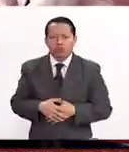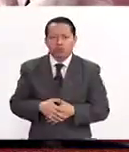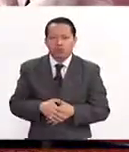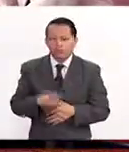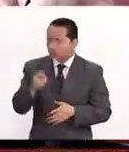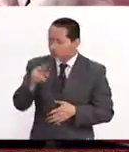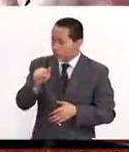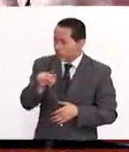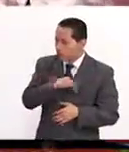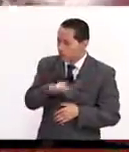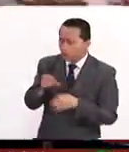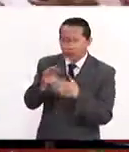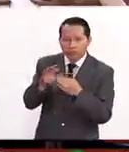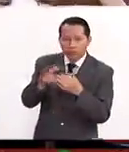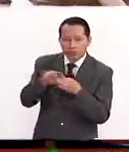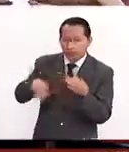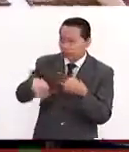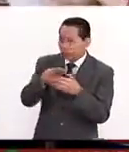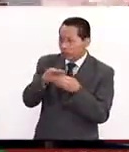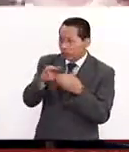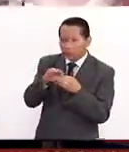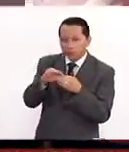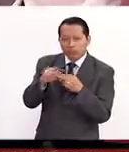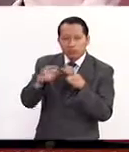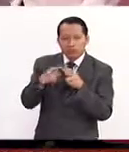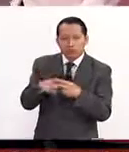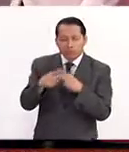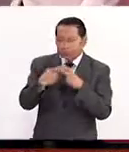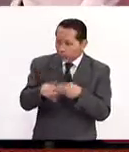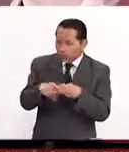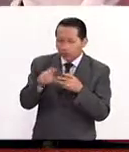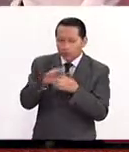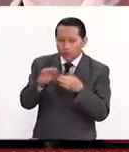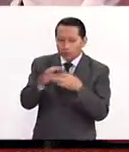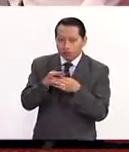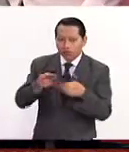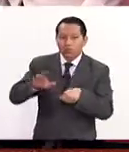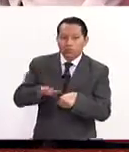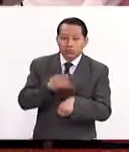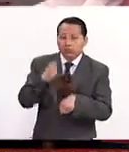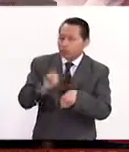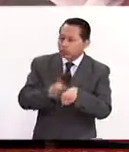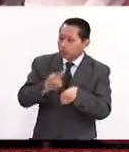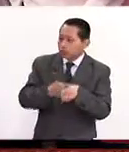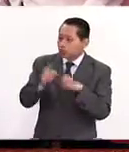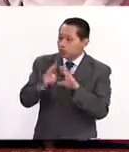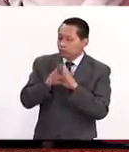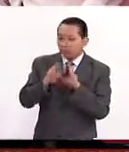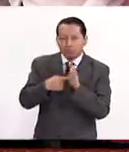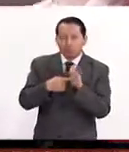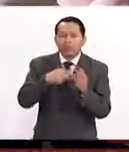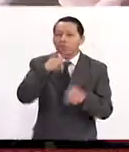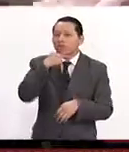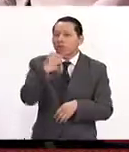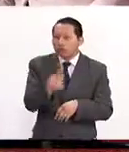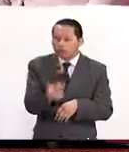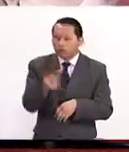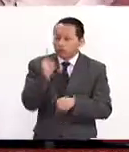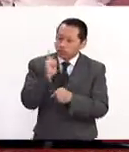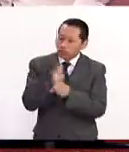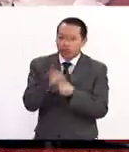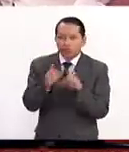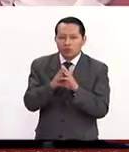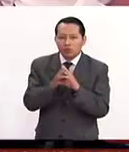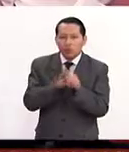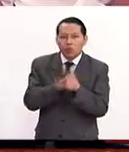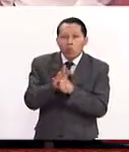Doctora, volviendo al asunto que usted nos había tratado al principio, ¿por qué las enfermedades se manifiestan a través de la voz, o qué enfermedades